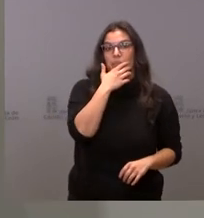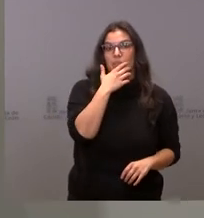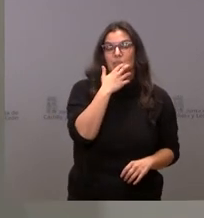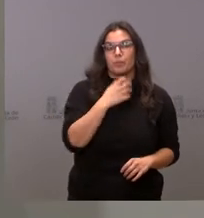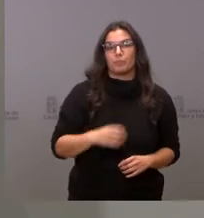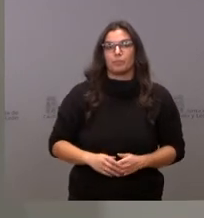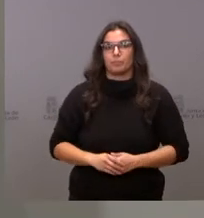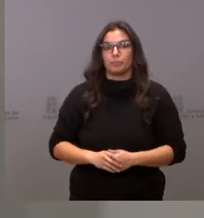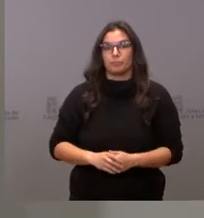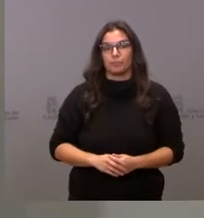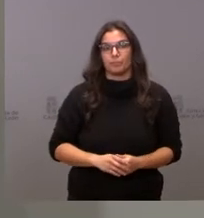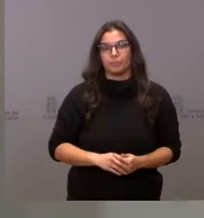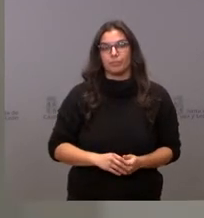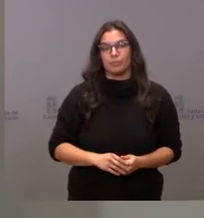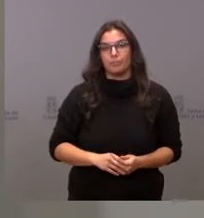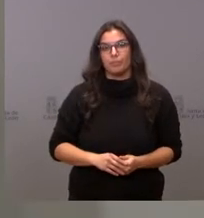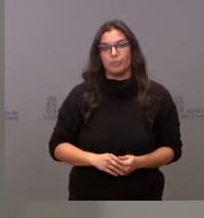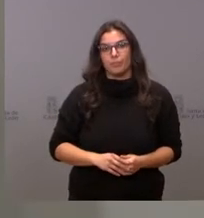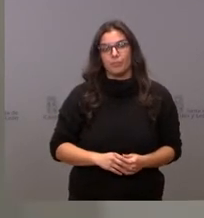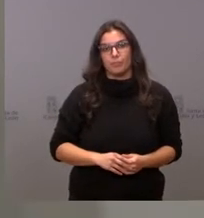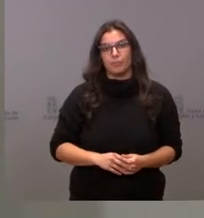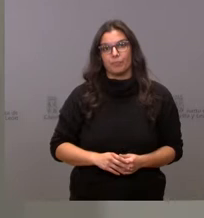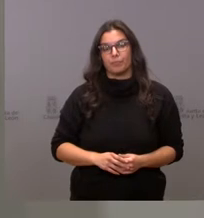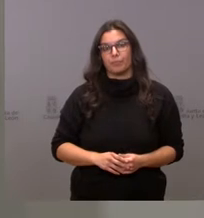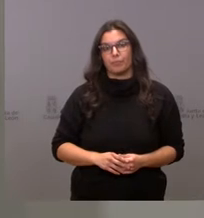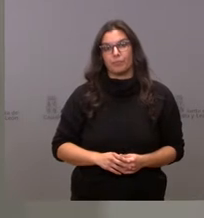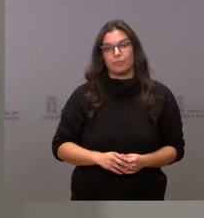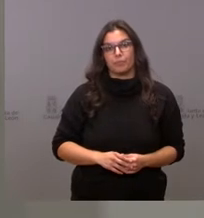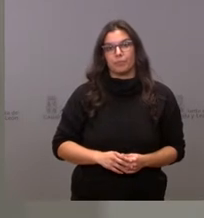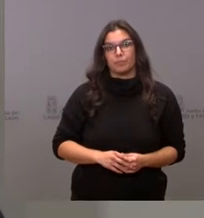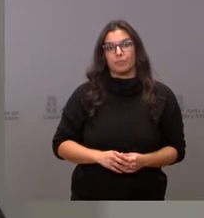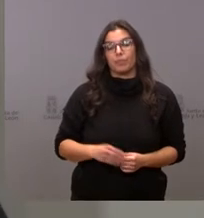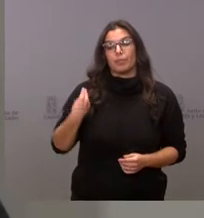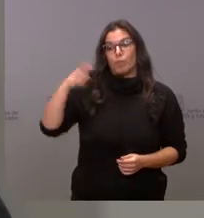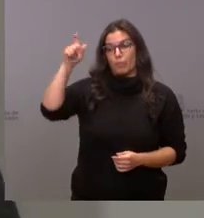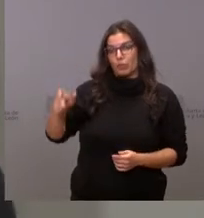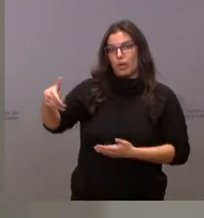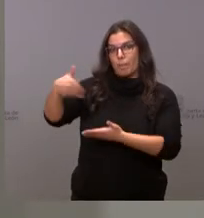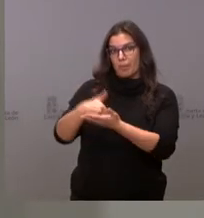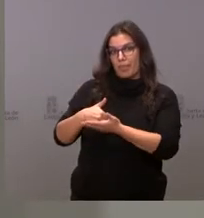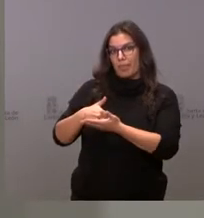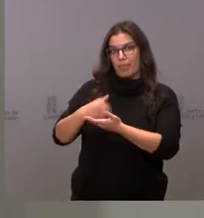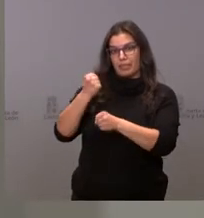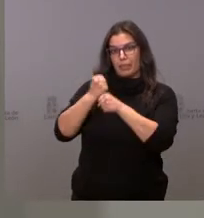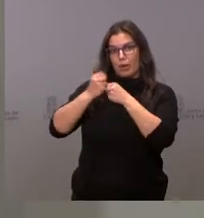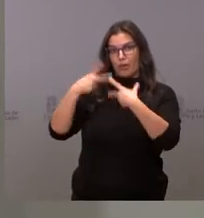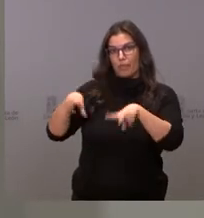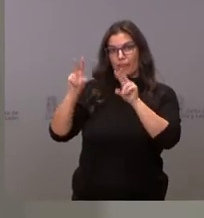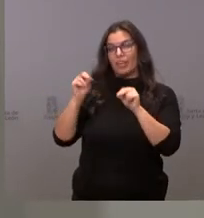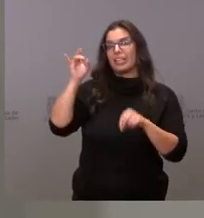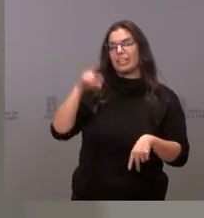se ha comunicado el cese a petición propia de nuestro director